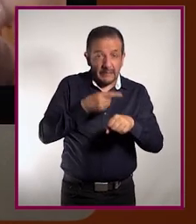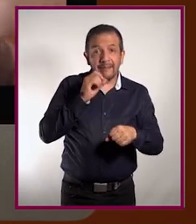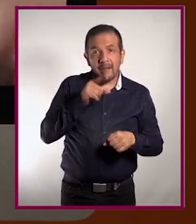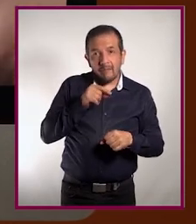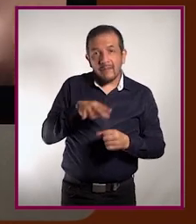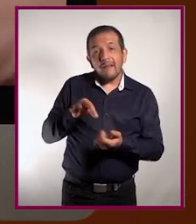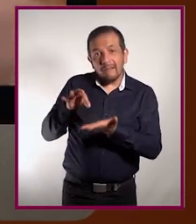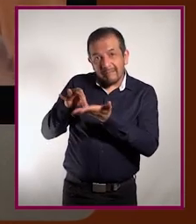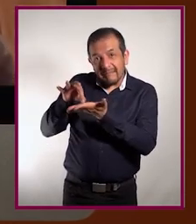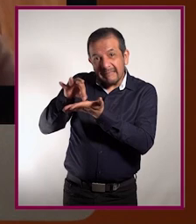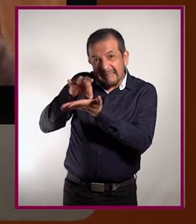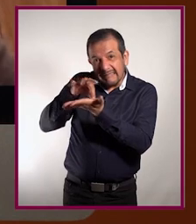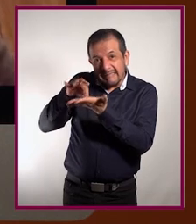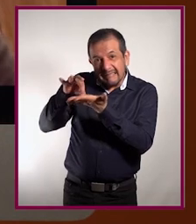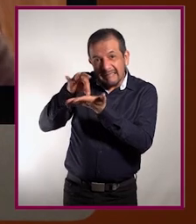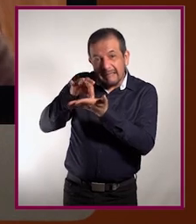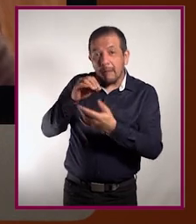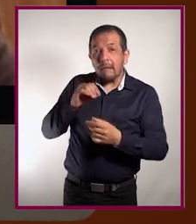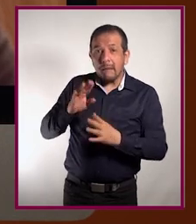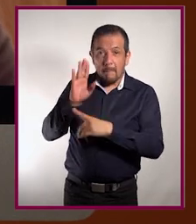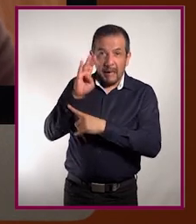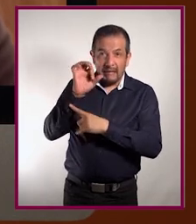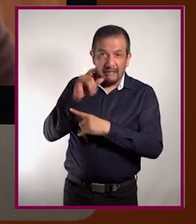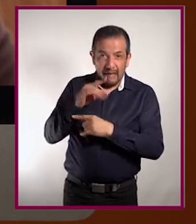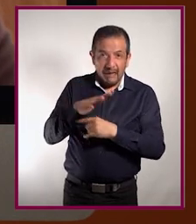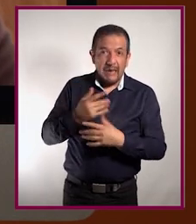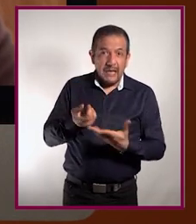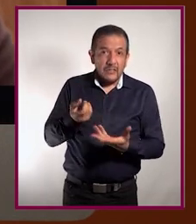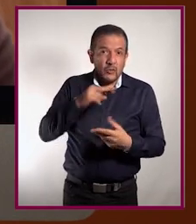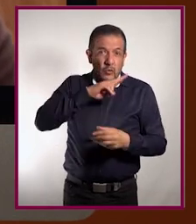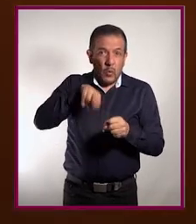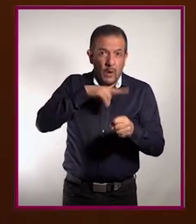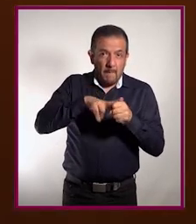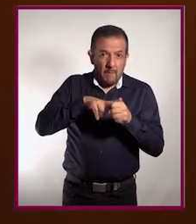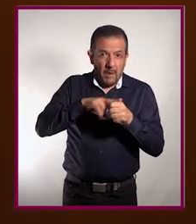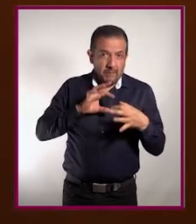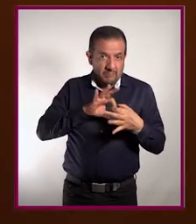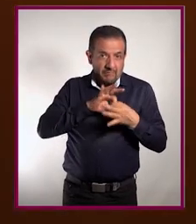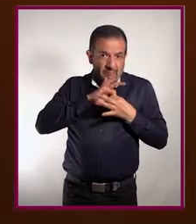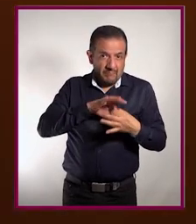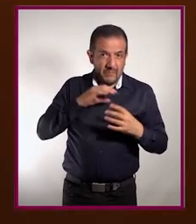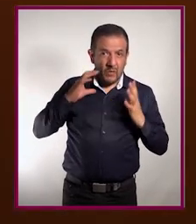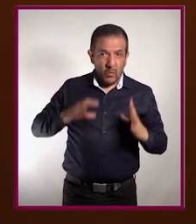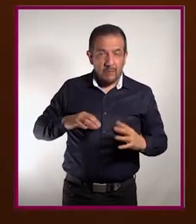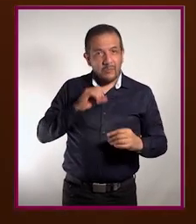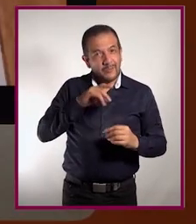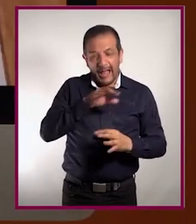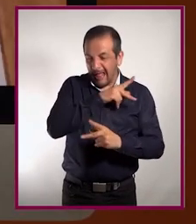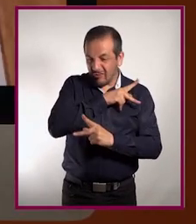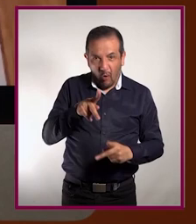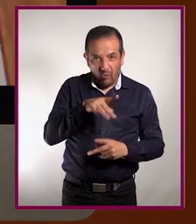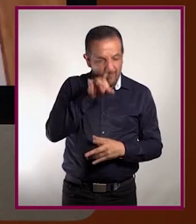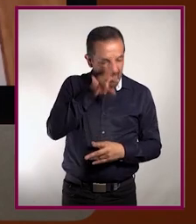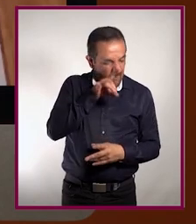también matan a las bacterias que viven en nuestro cuerpo de manera normal y en armonía con nuestro cuerpo. Entonces, en el caso